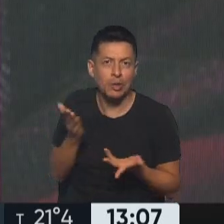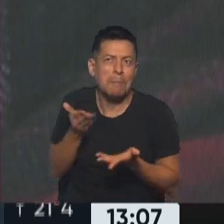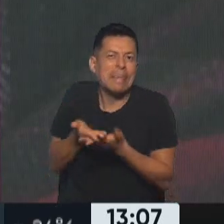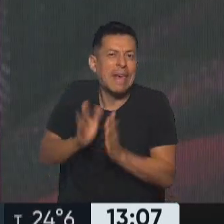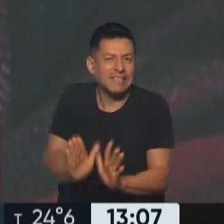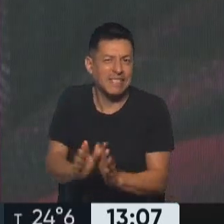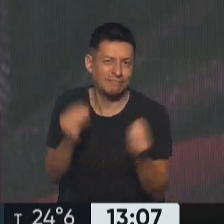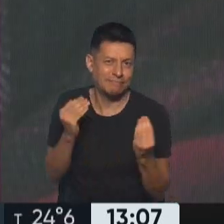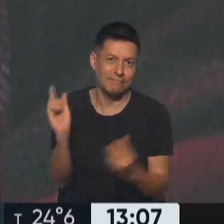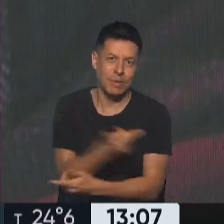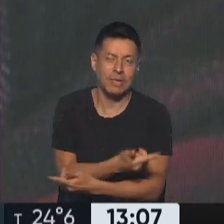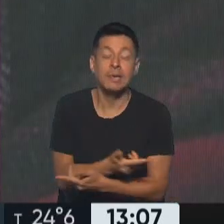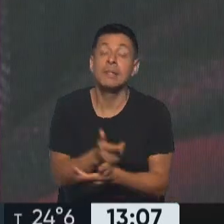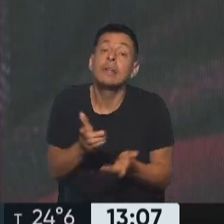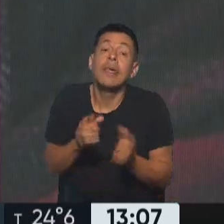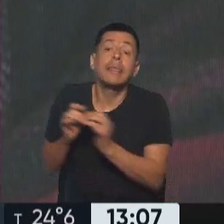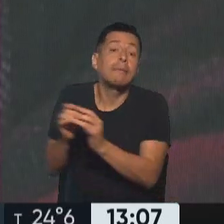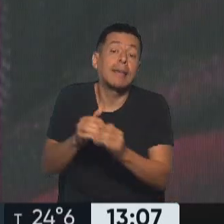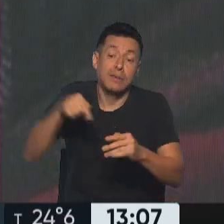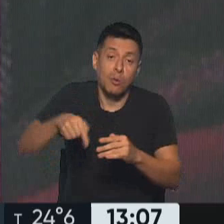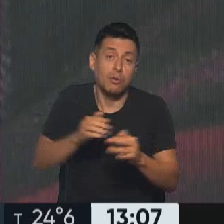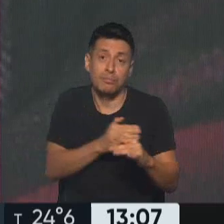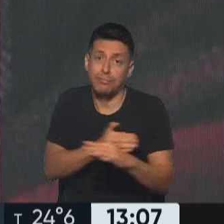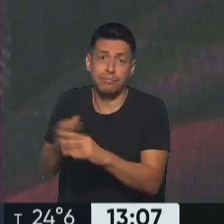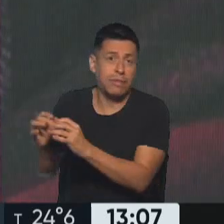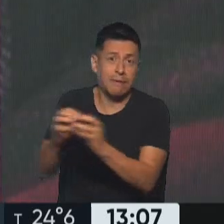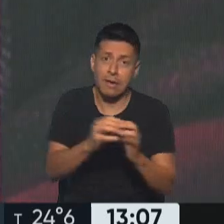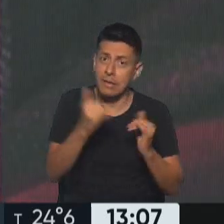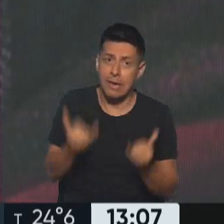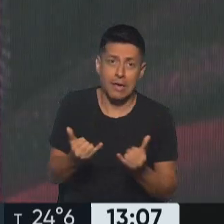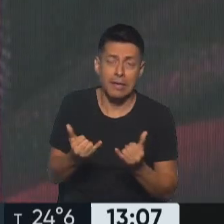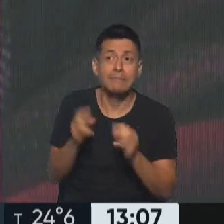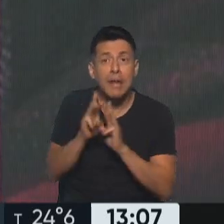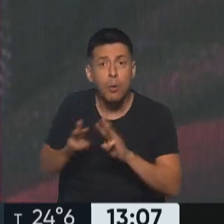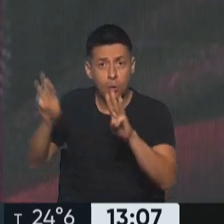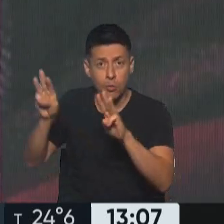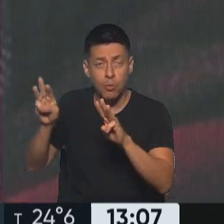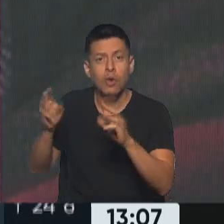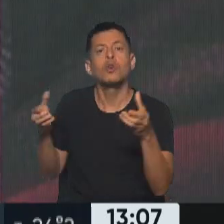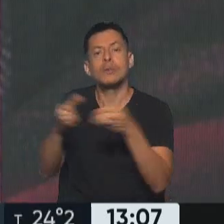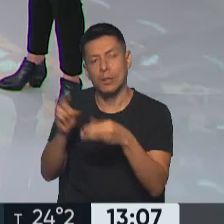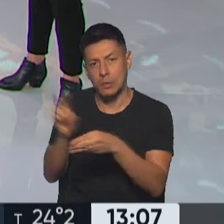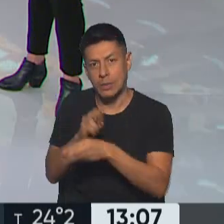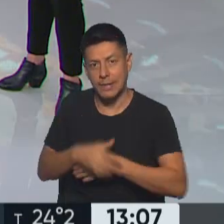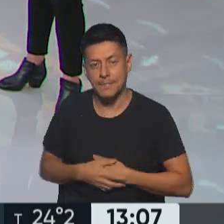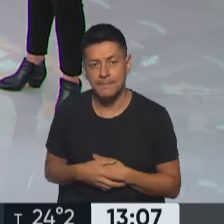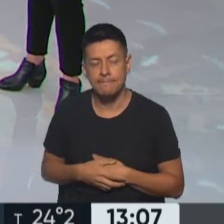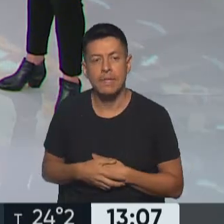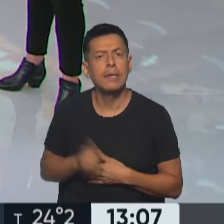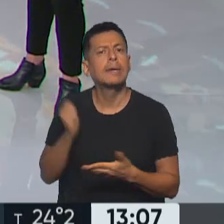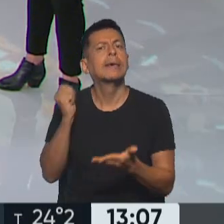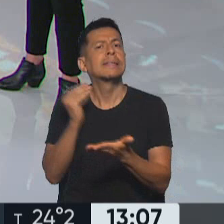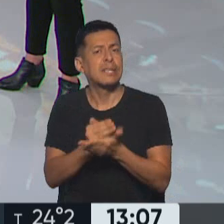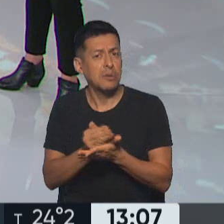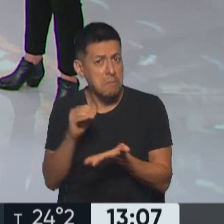tinte, ¿no? Pero, bueno, estos son los debates que se están registrando en este momento en las Naciones Unidas, en el Consejo de Seguridad. ¿Vas sanciones por